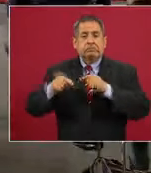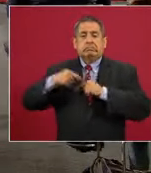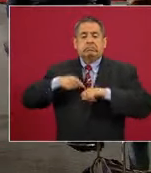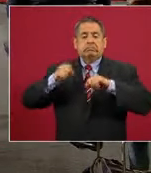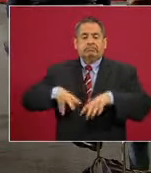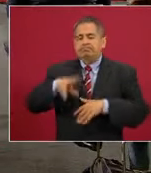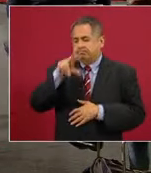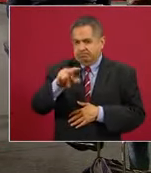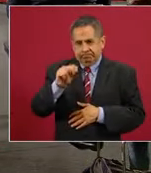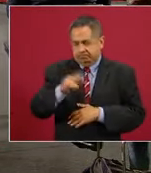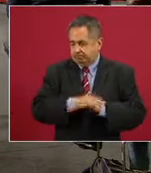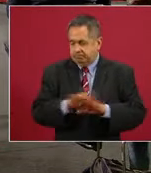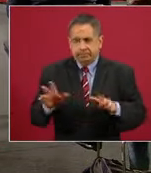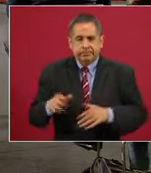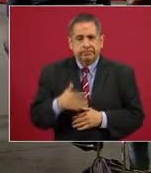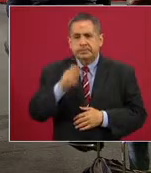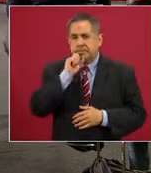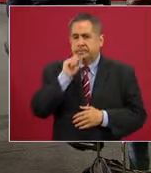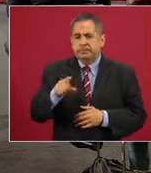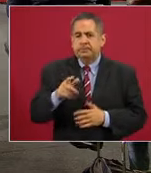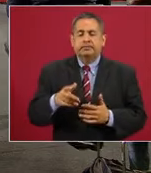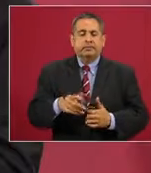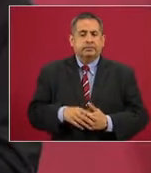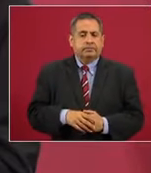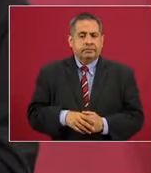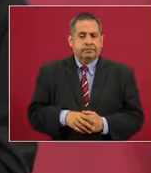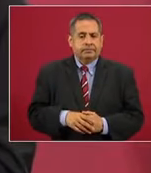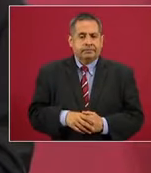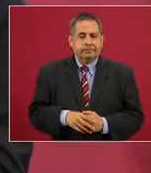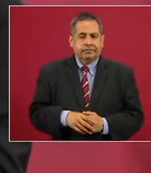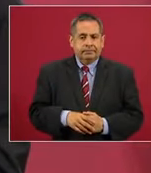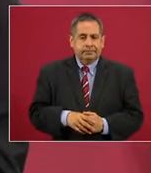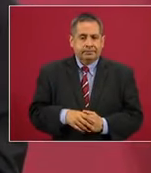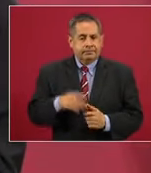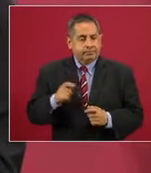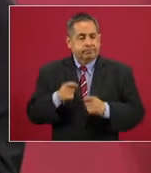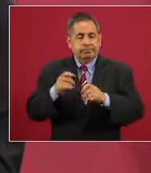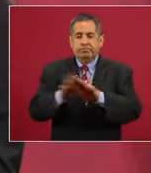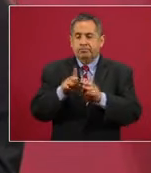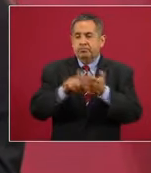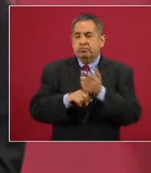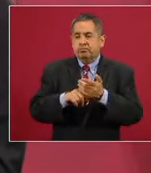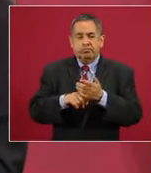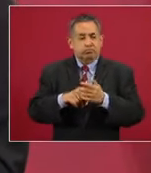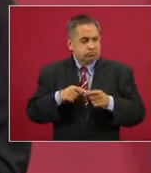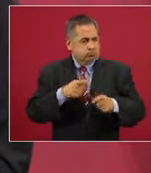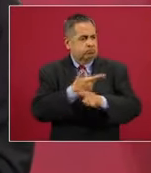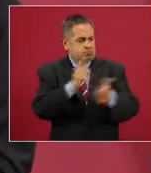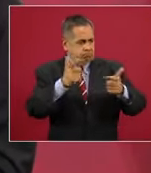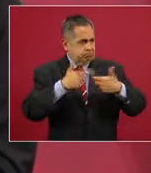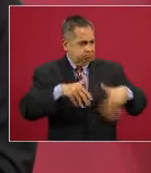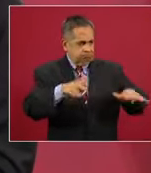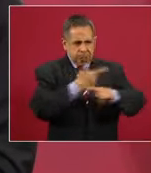Y también garantizando libertades